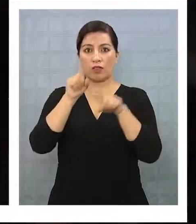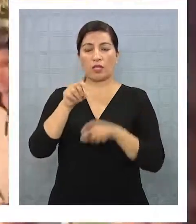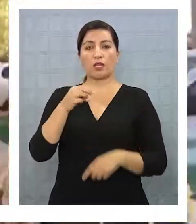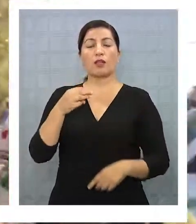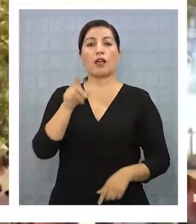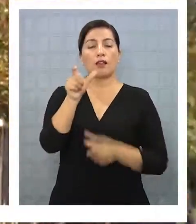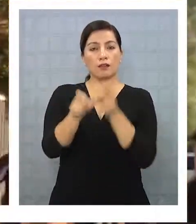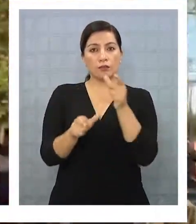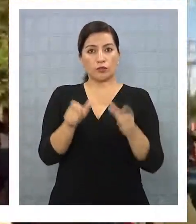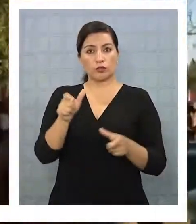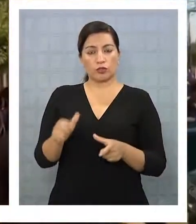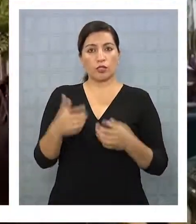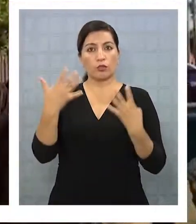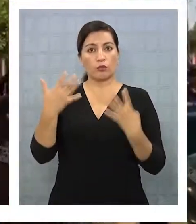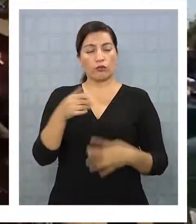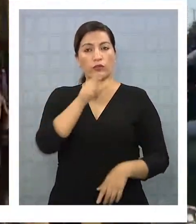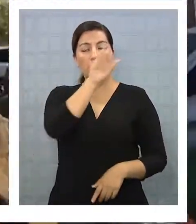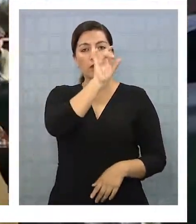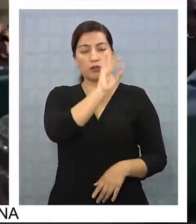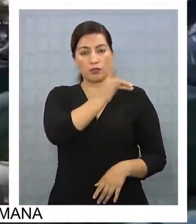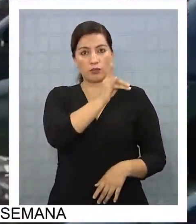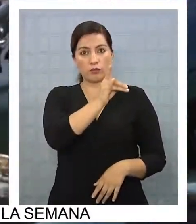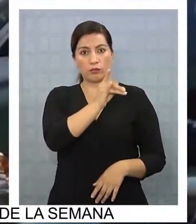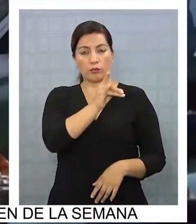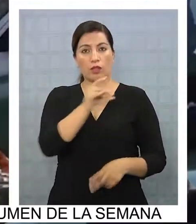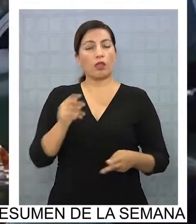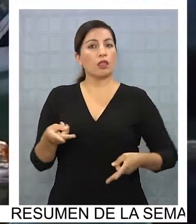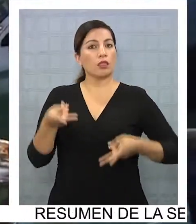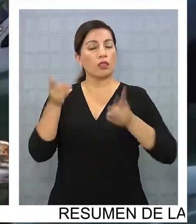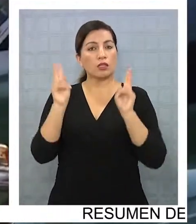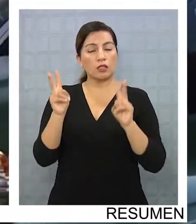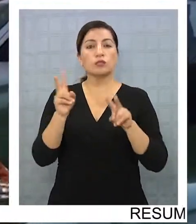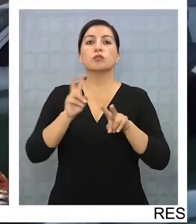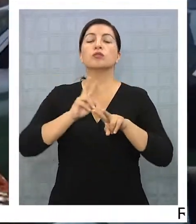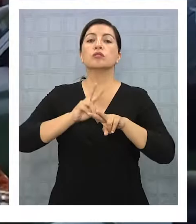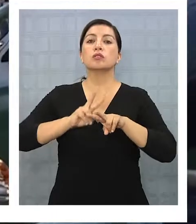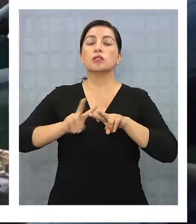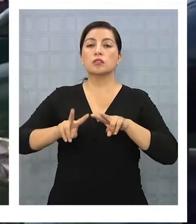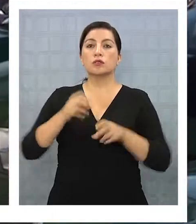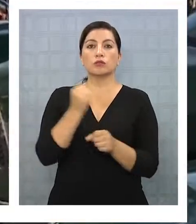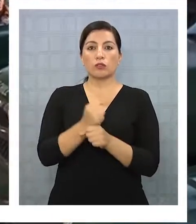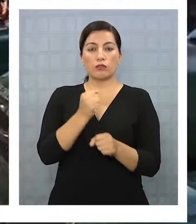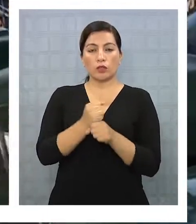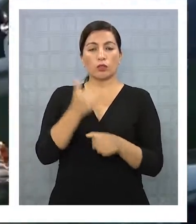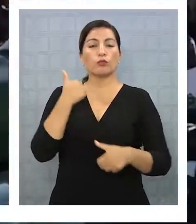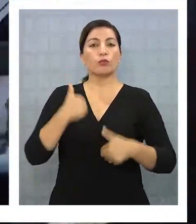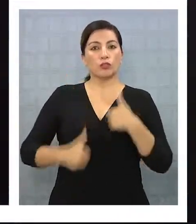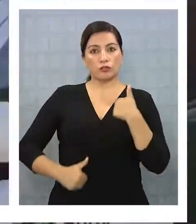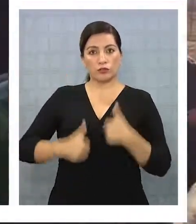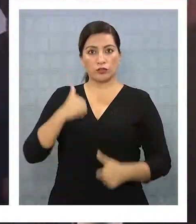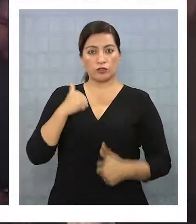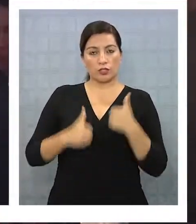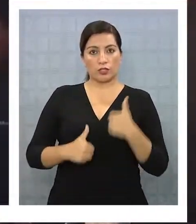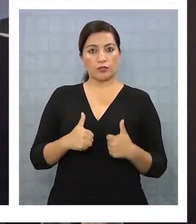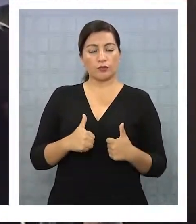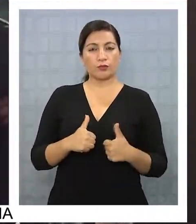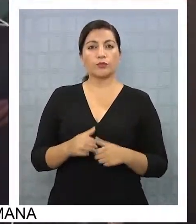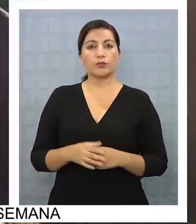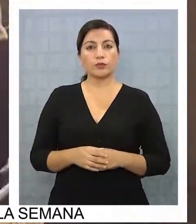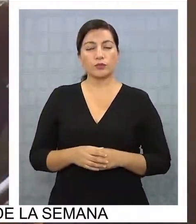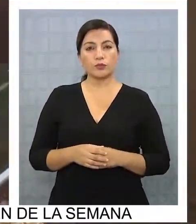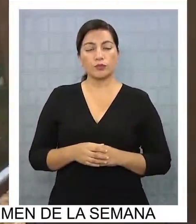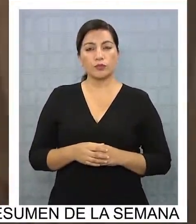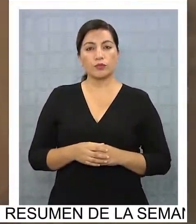persona y es legítimo derecho que tiene de realizar su labor profesional. Subrayo eso, es una labor profesional.